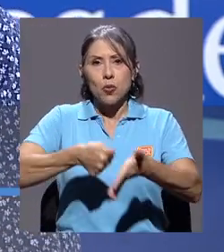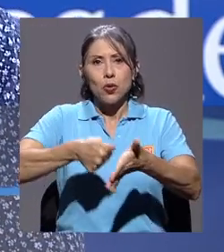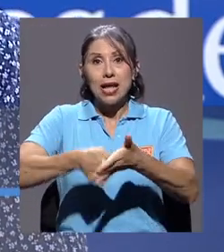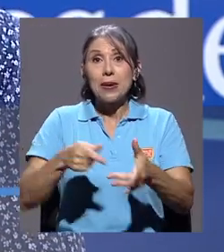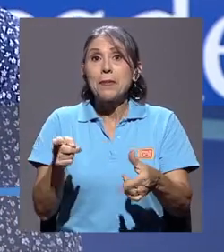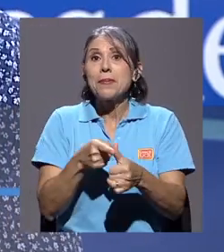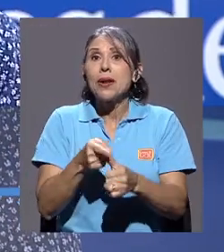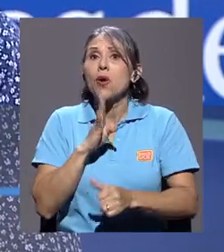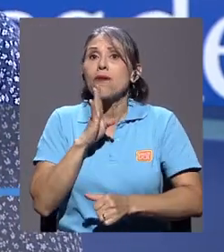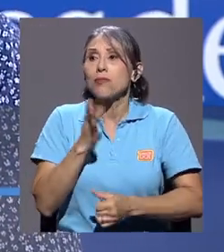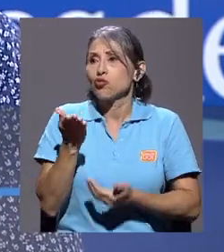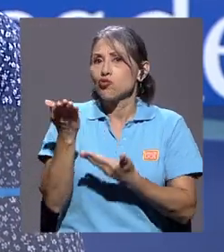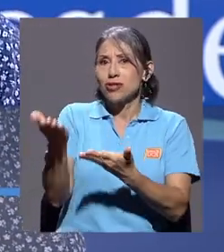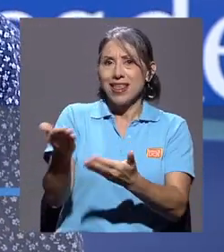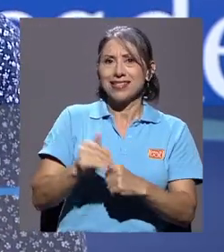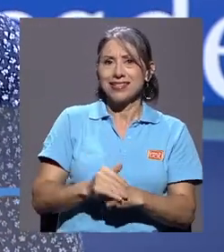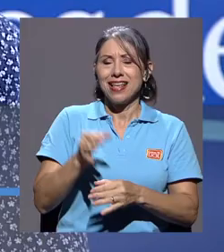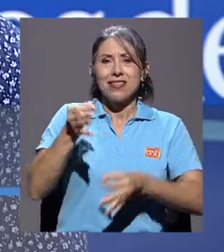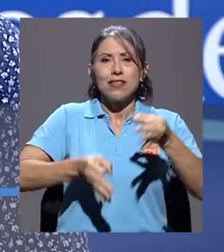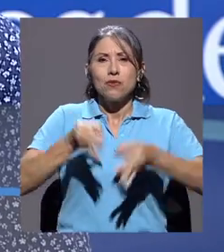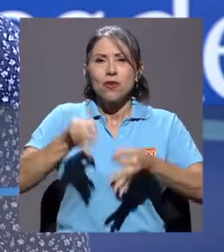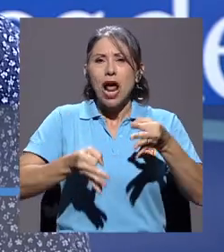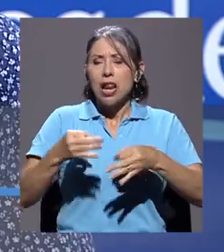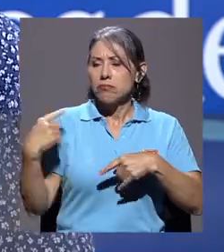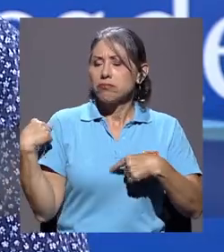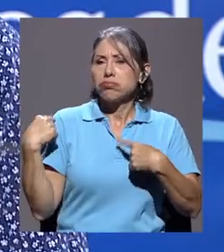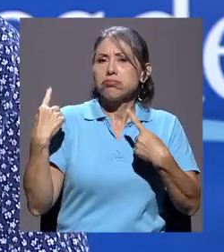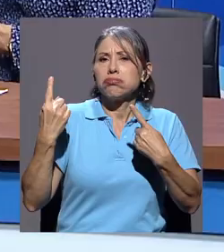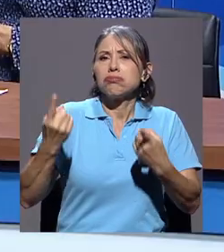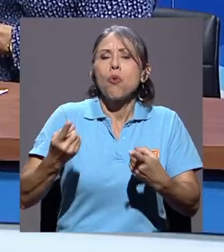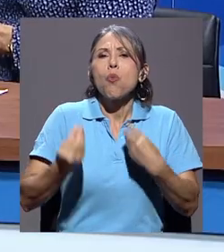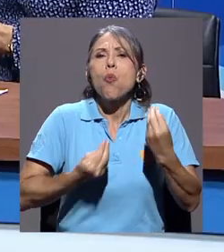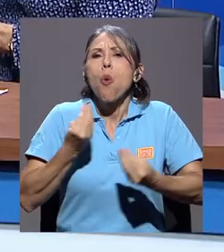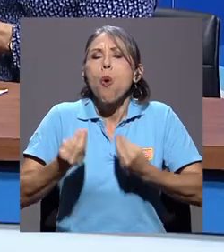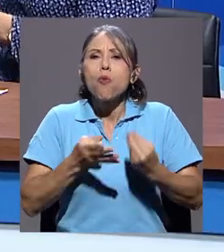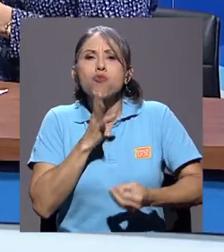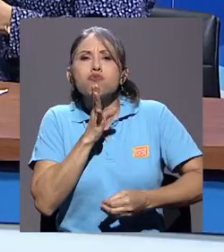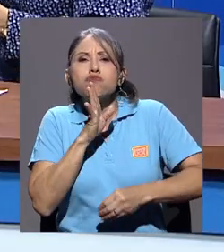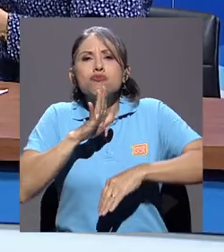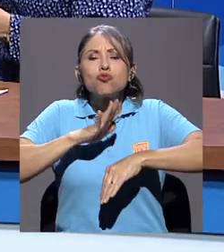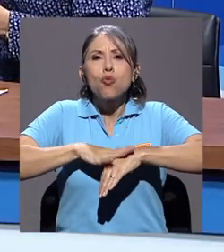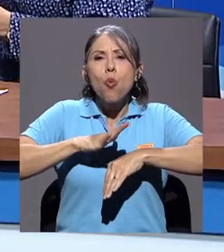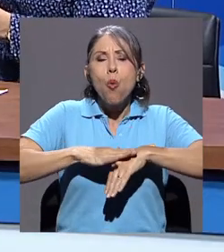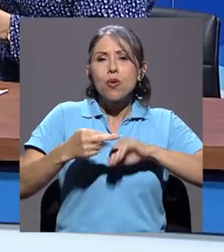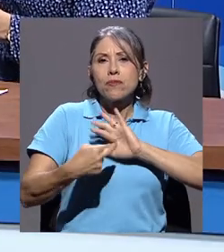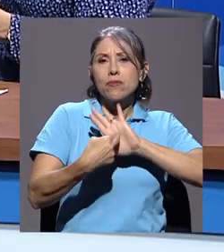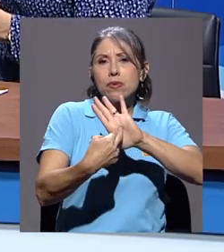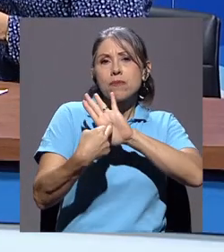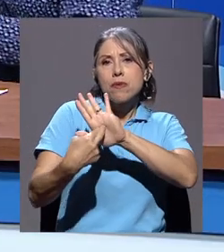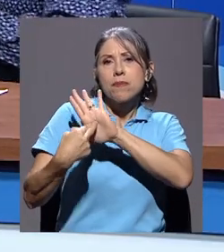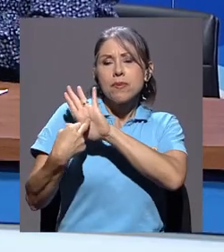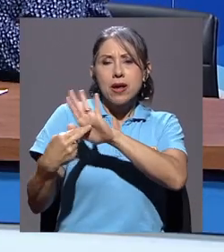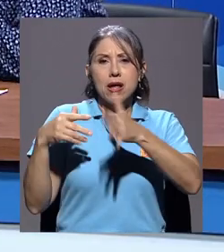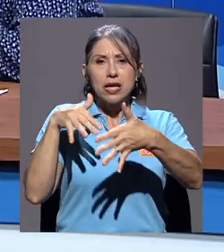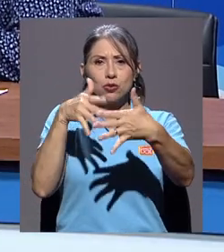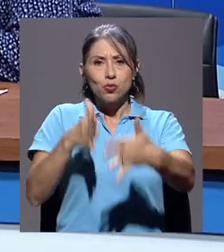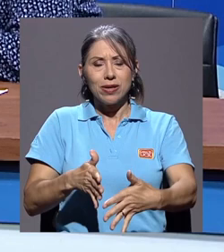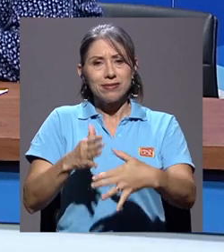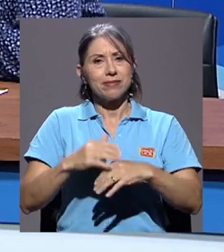hablemos un poquito de ustedes como tribunal, cómo han venido analizando la representación estudiantil, es decir,